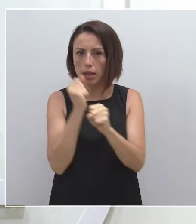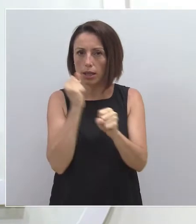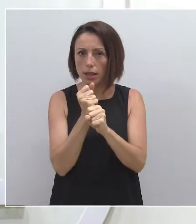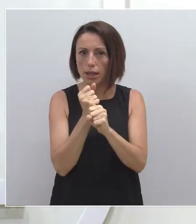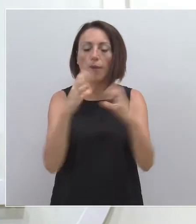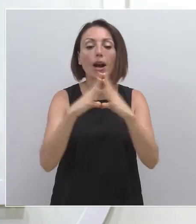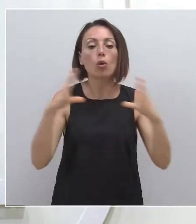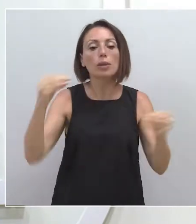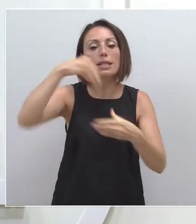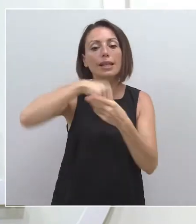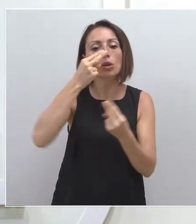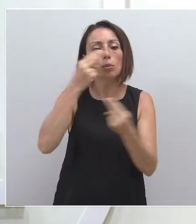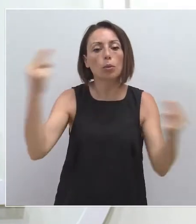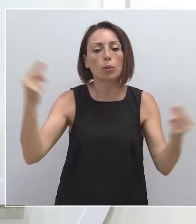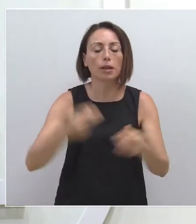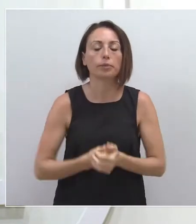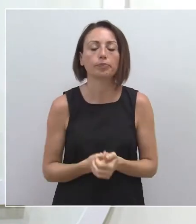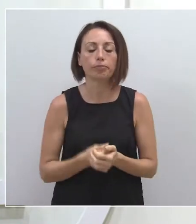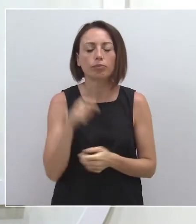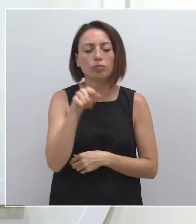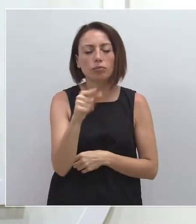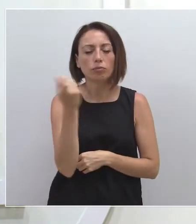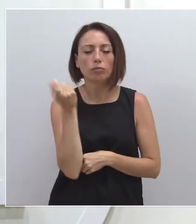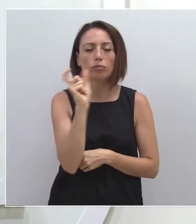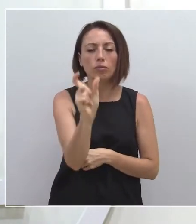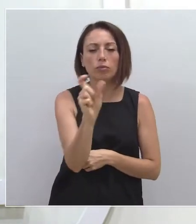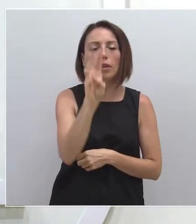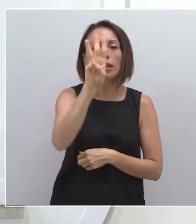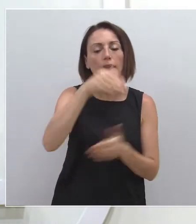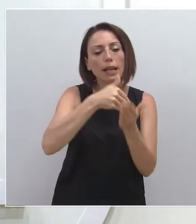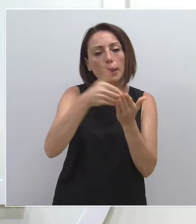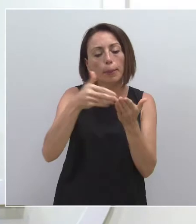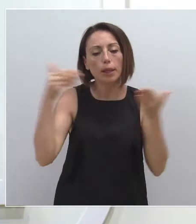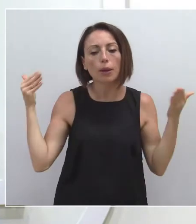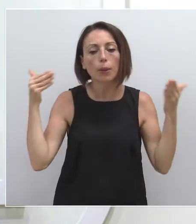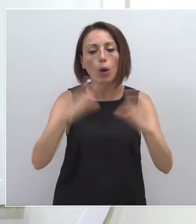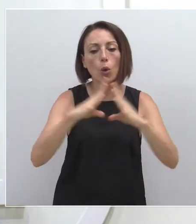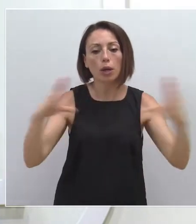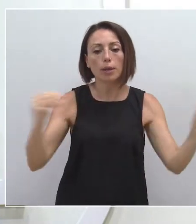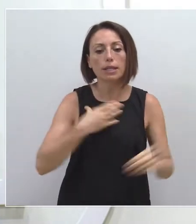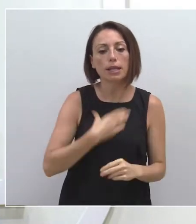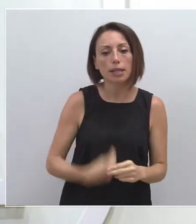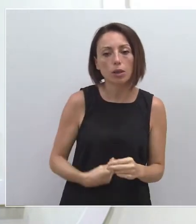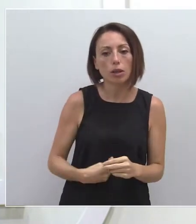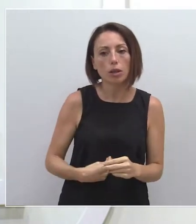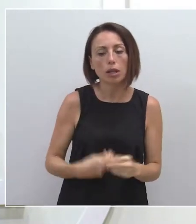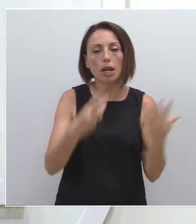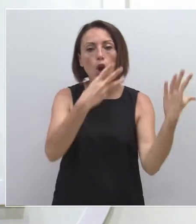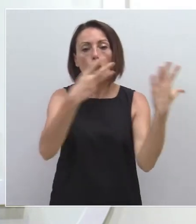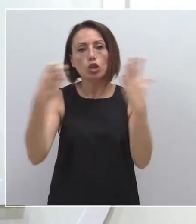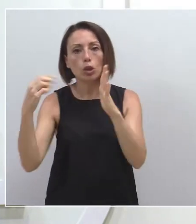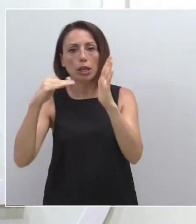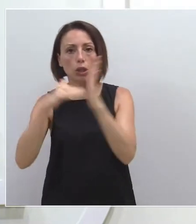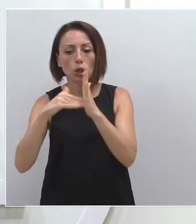nuestras universidades públicas. De esa cantidad, algo más de 3 millones se destinan a la Universidad de Murcia y más de 800.000